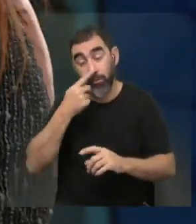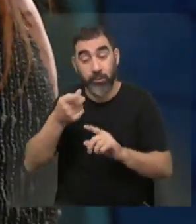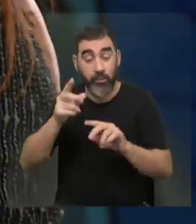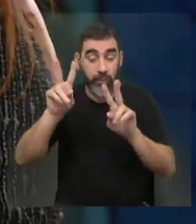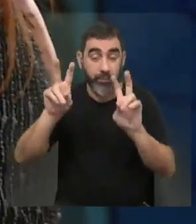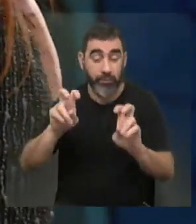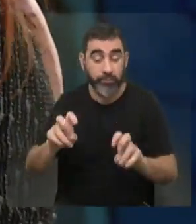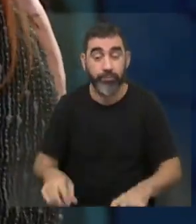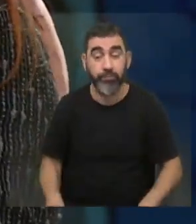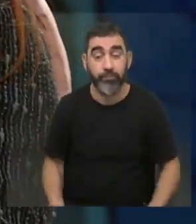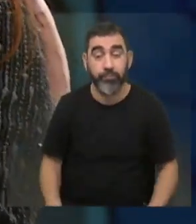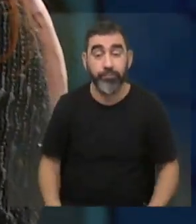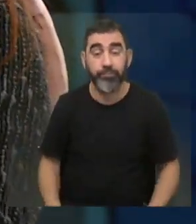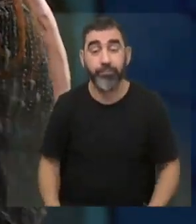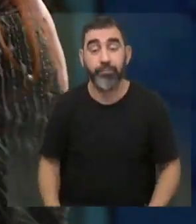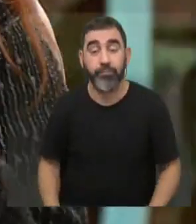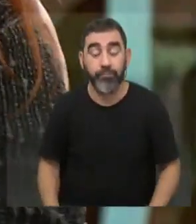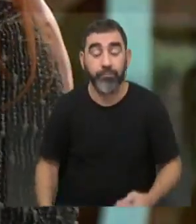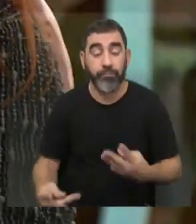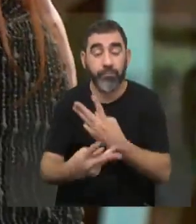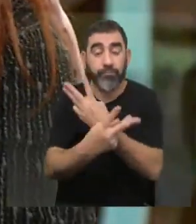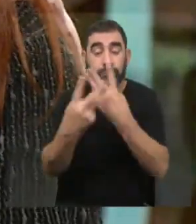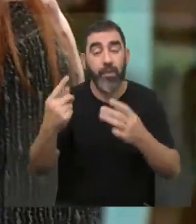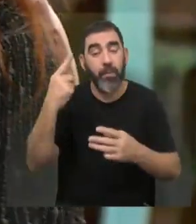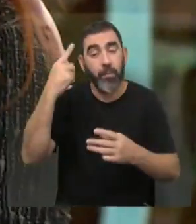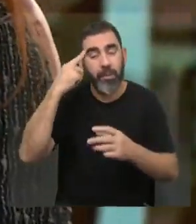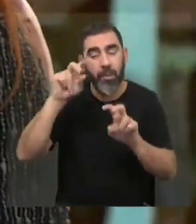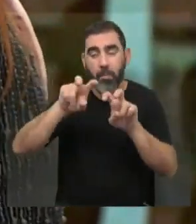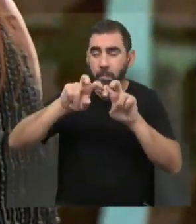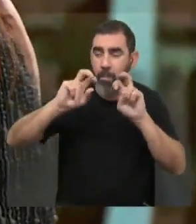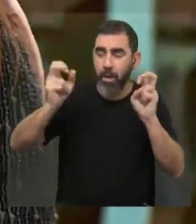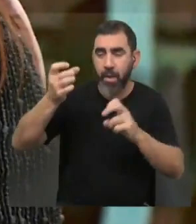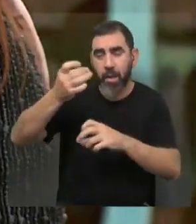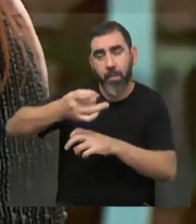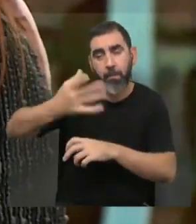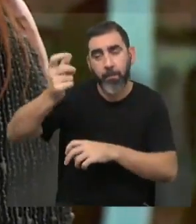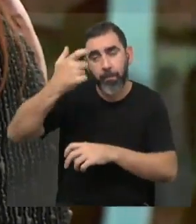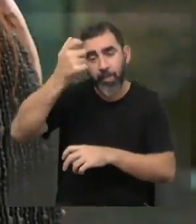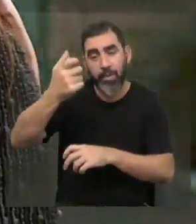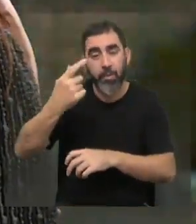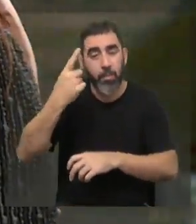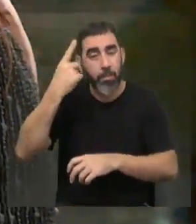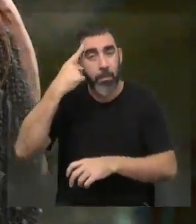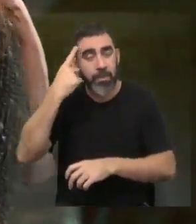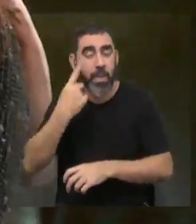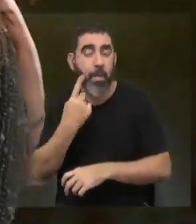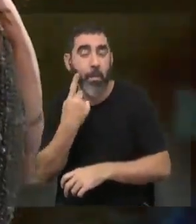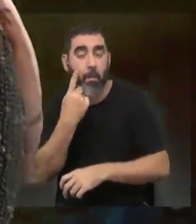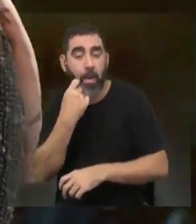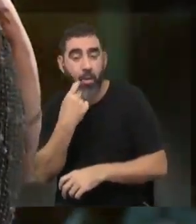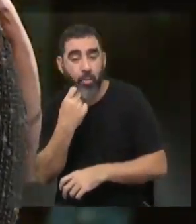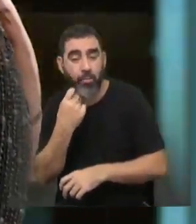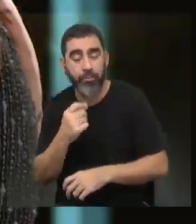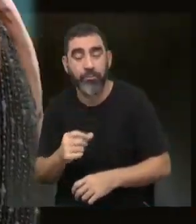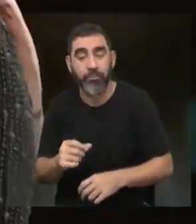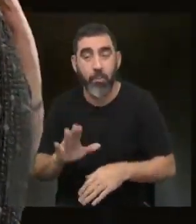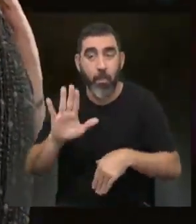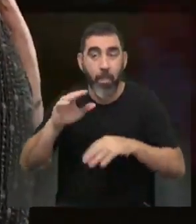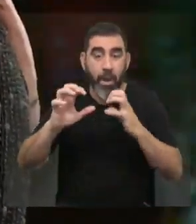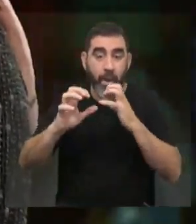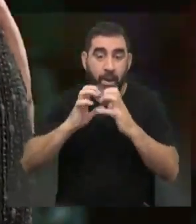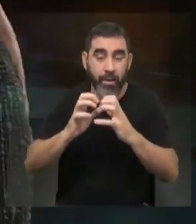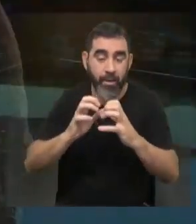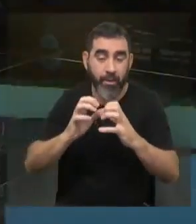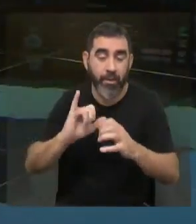realmente, en general, cuando la gente piensa en paneles o en expertos, siempre piensan varones, sobre todo en el sector energético. Es